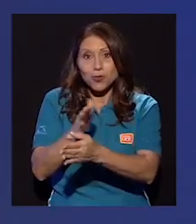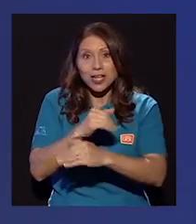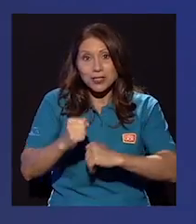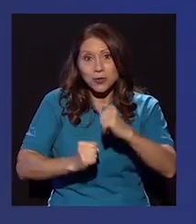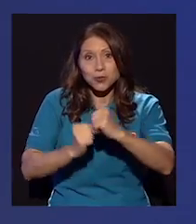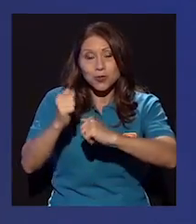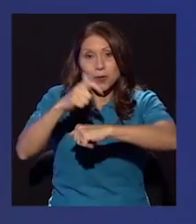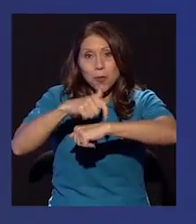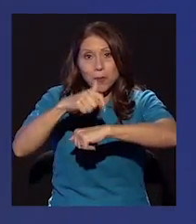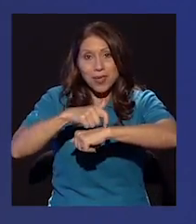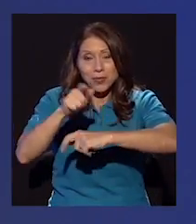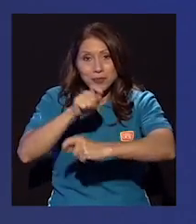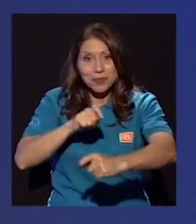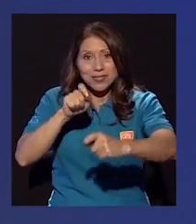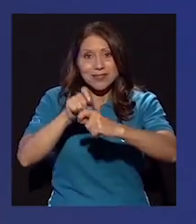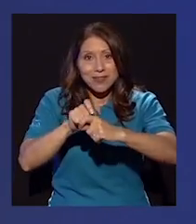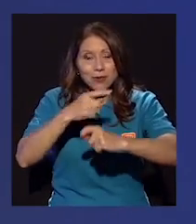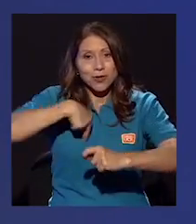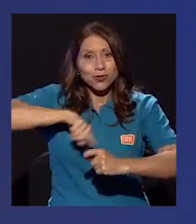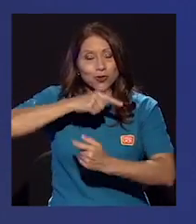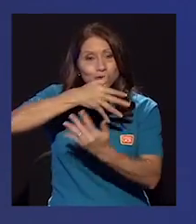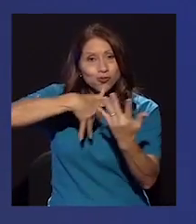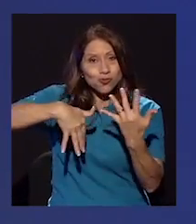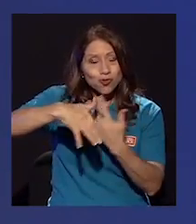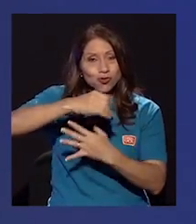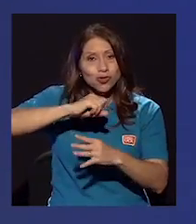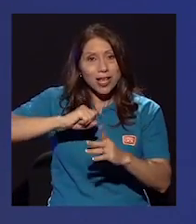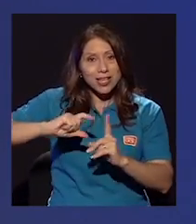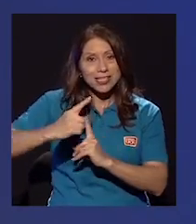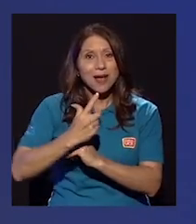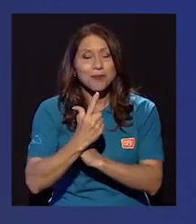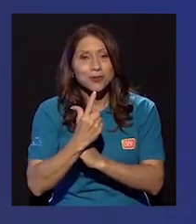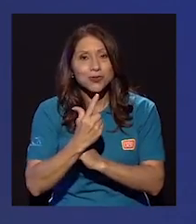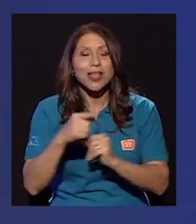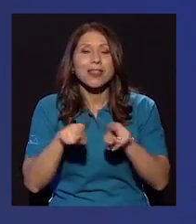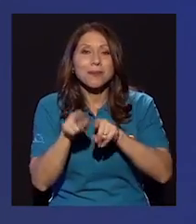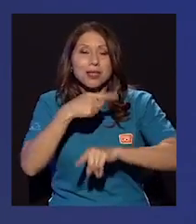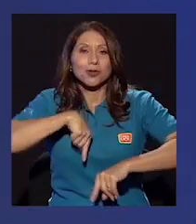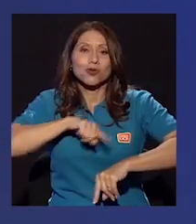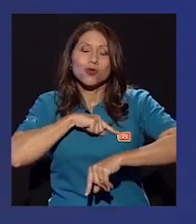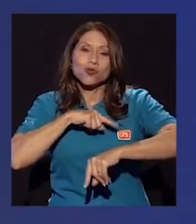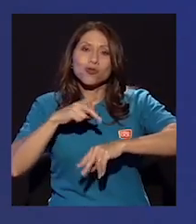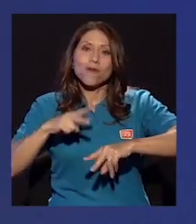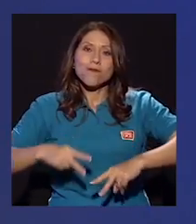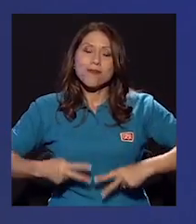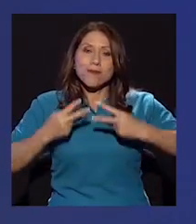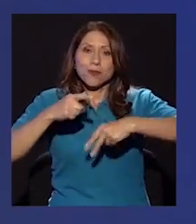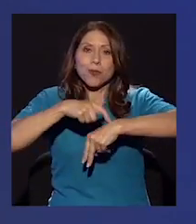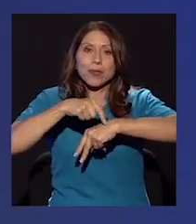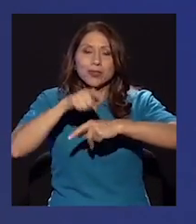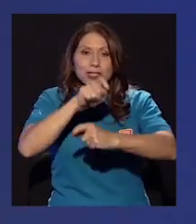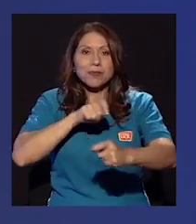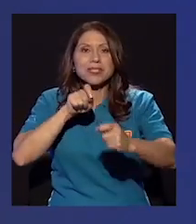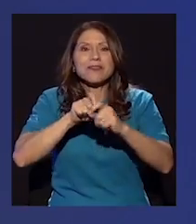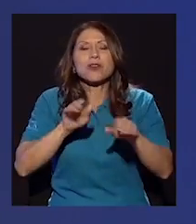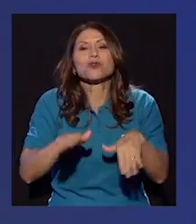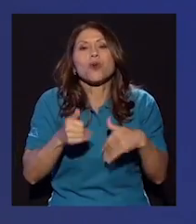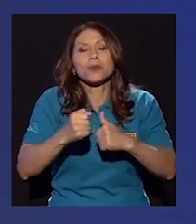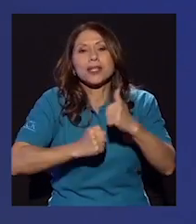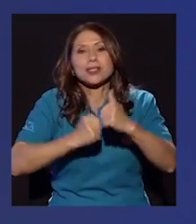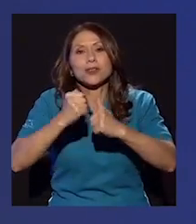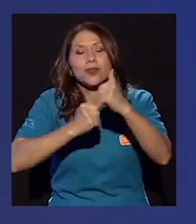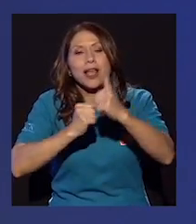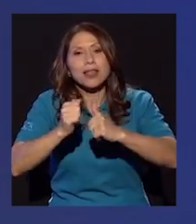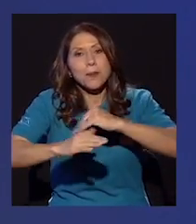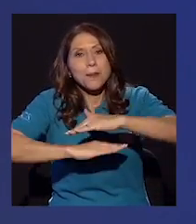también hace que nosotros vivamos momentos específicos de acuerdo a cómo están estructuradas las bases o los teoremas de sus